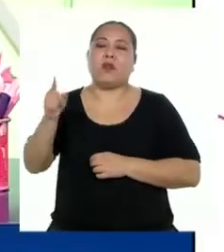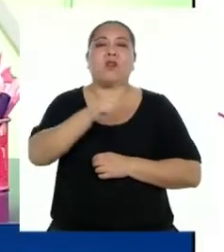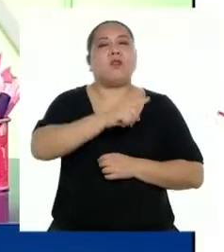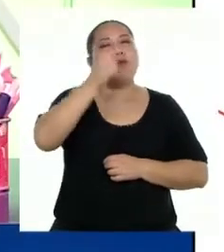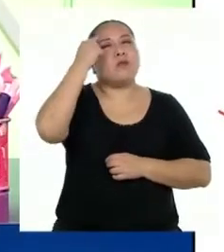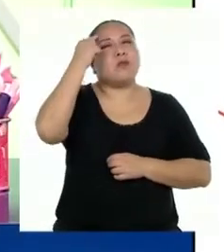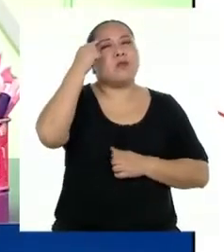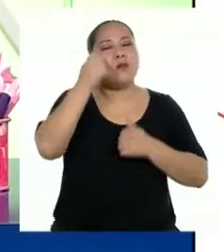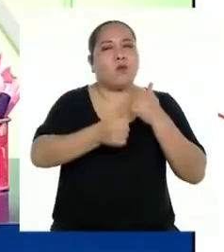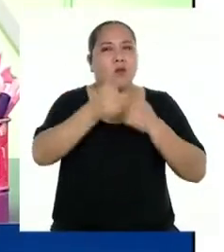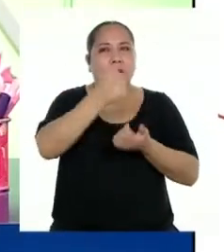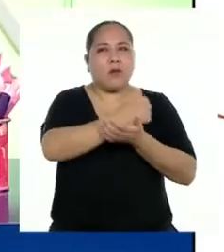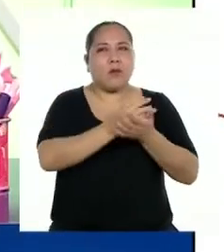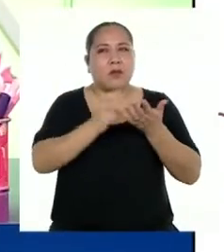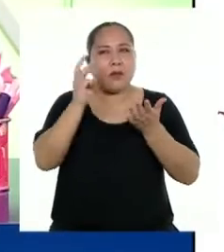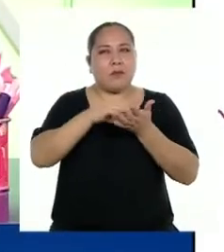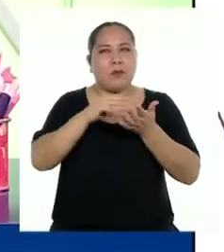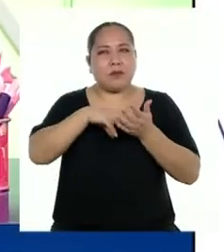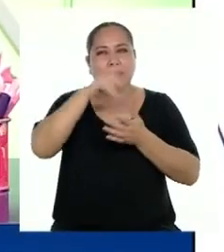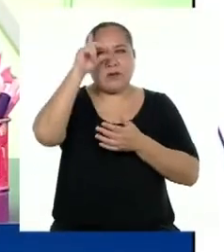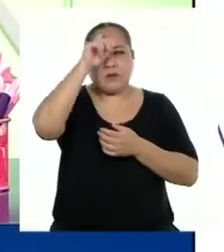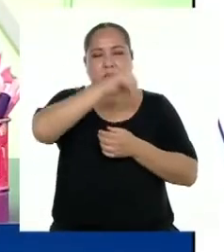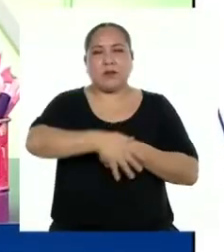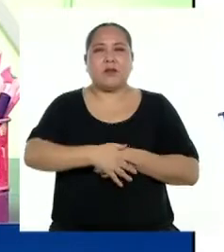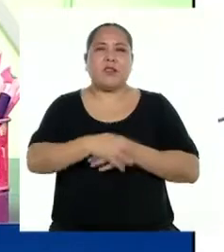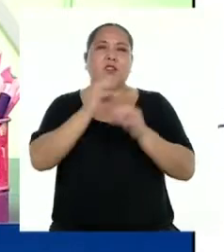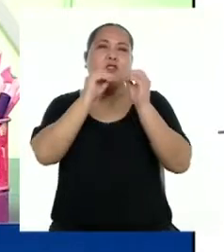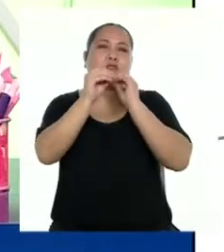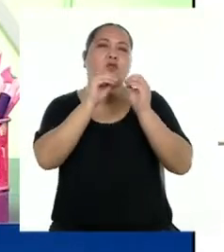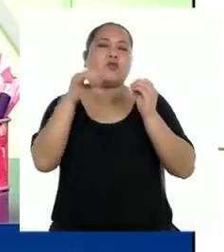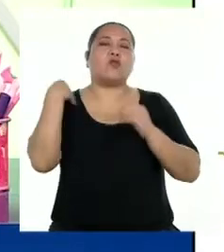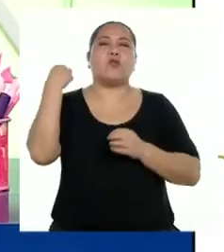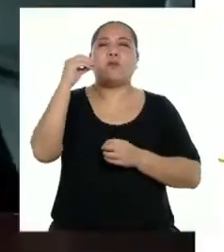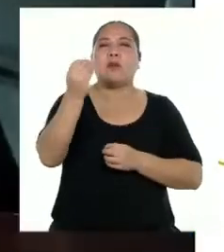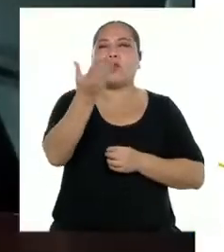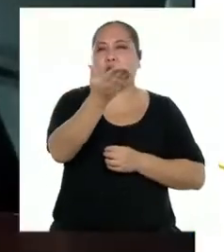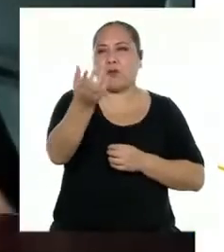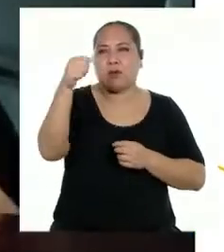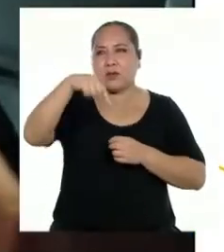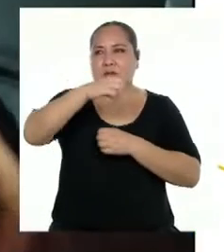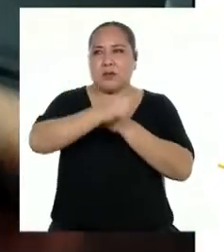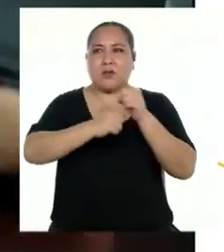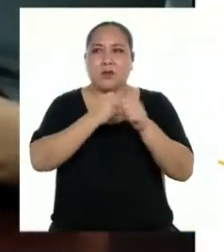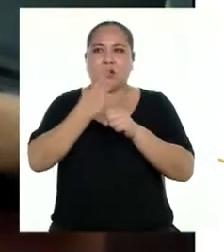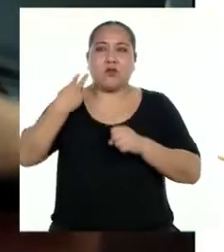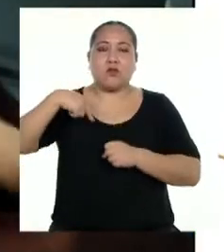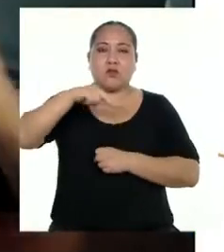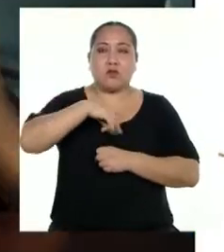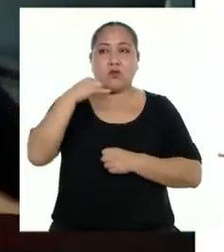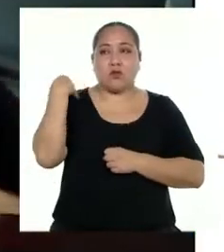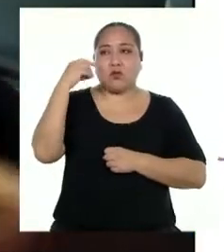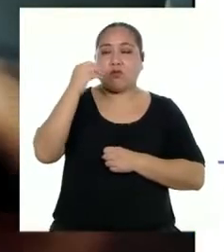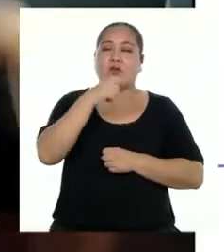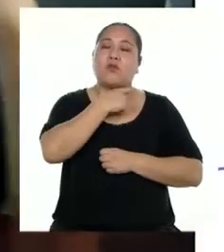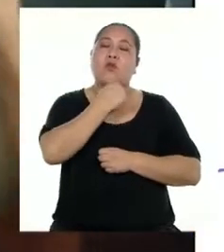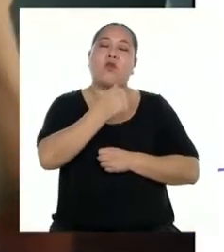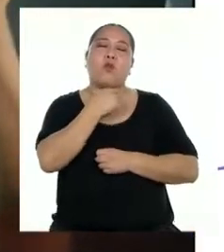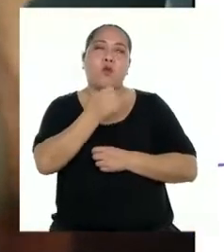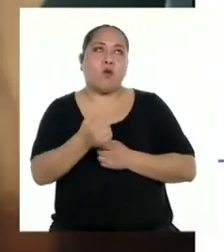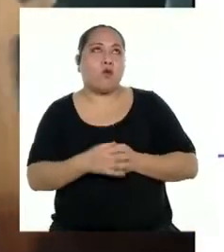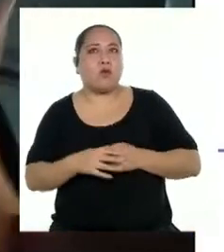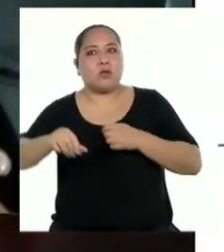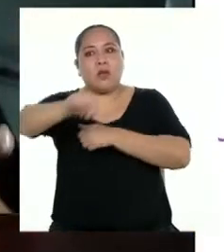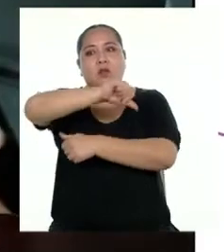que ha sido la parte más difícil de sobrellevar para las y los jóvenes este año? Para nosotros como adolescentes, que nos encanta estar